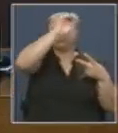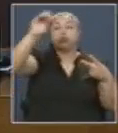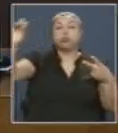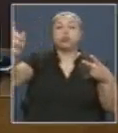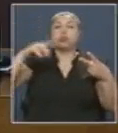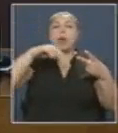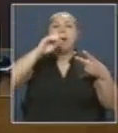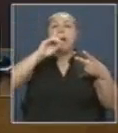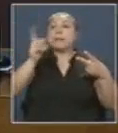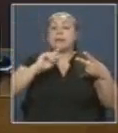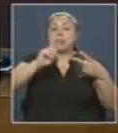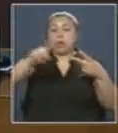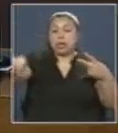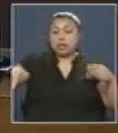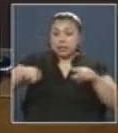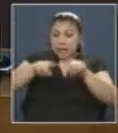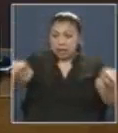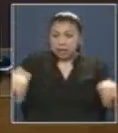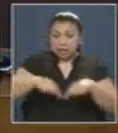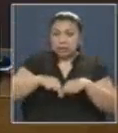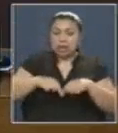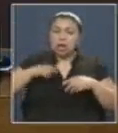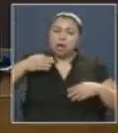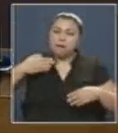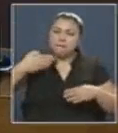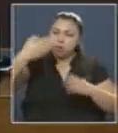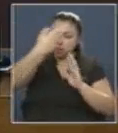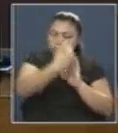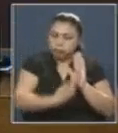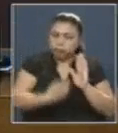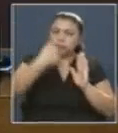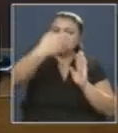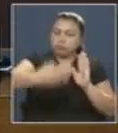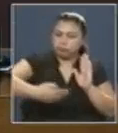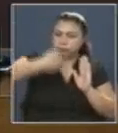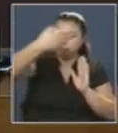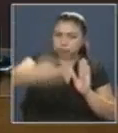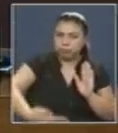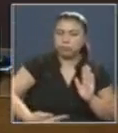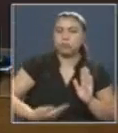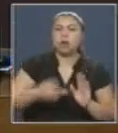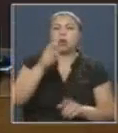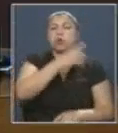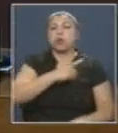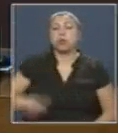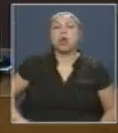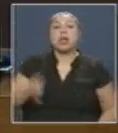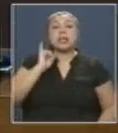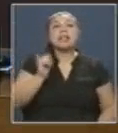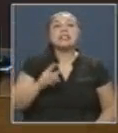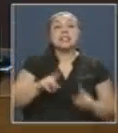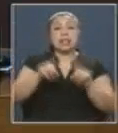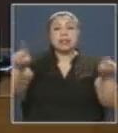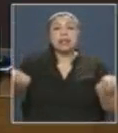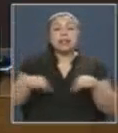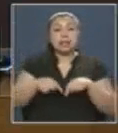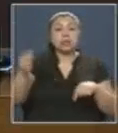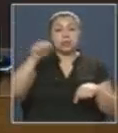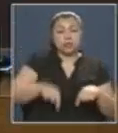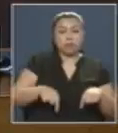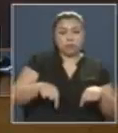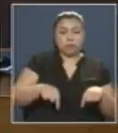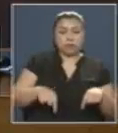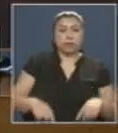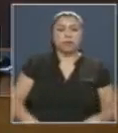Y de no estar presente en la sala, continúa la lista con los que sí están. Tiene la palabra el diputado